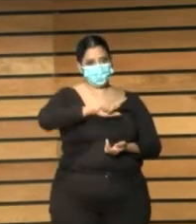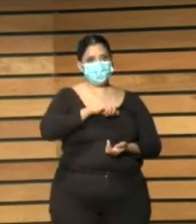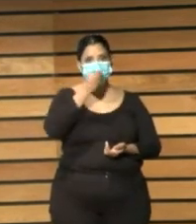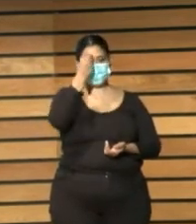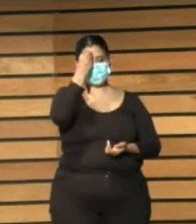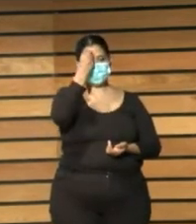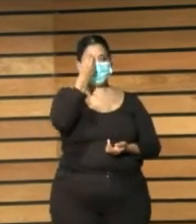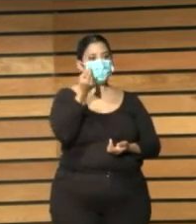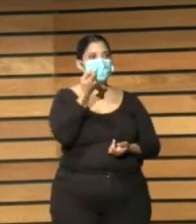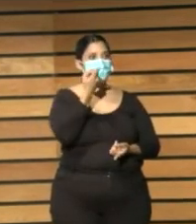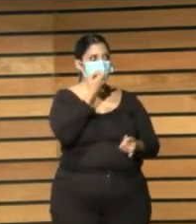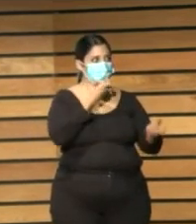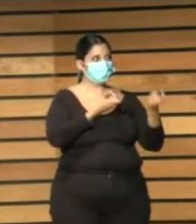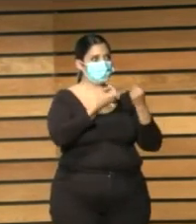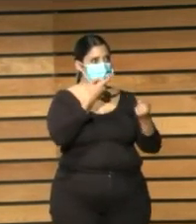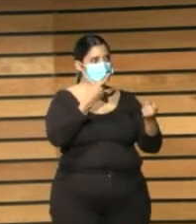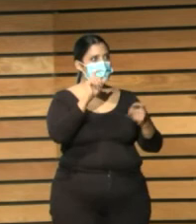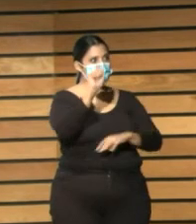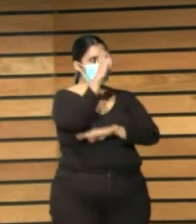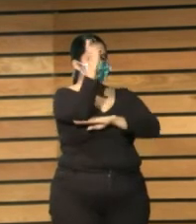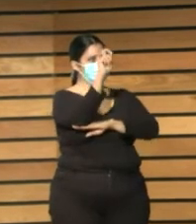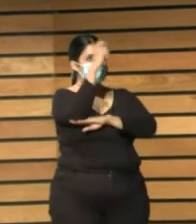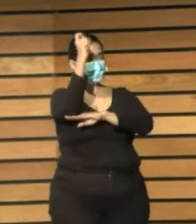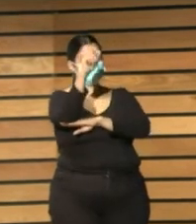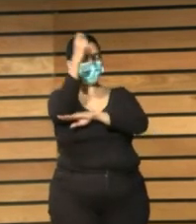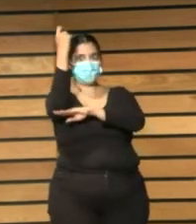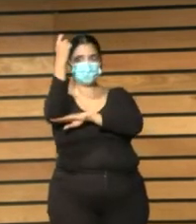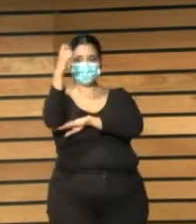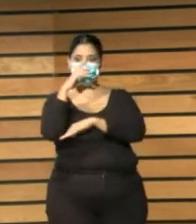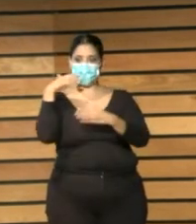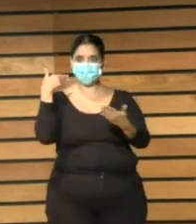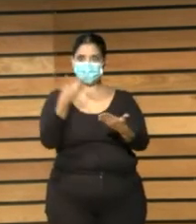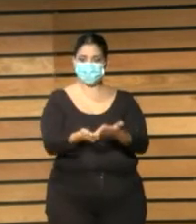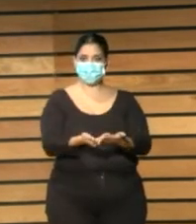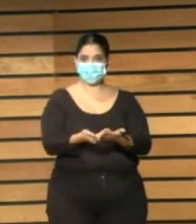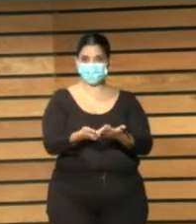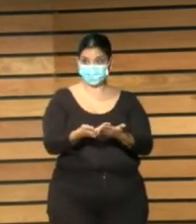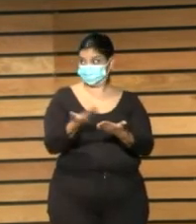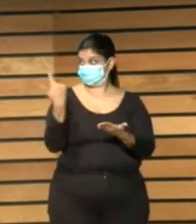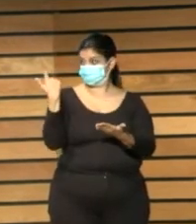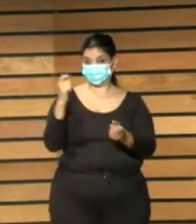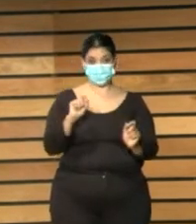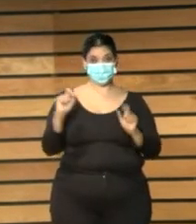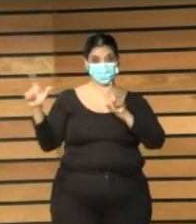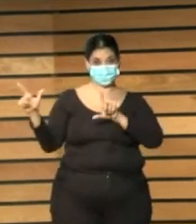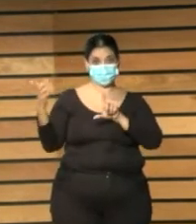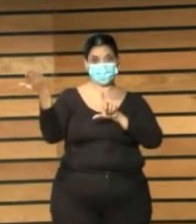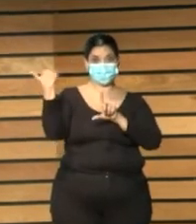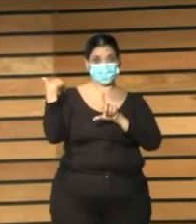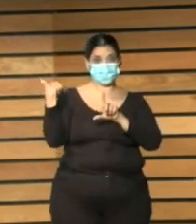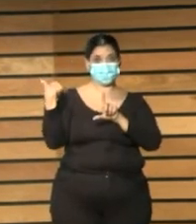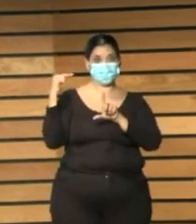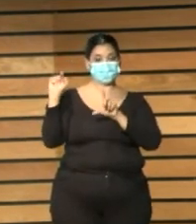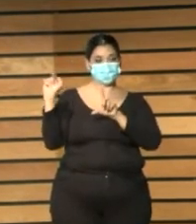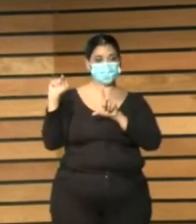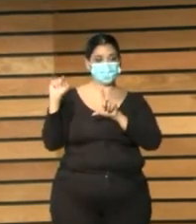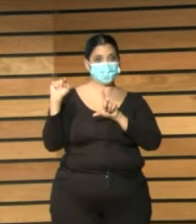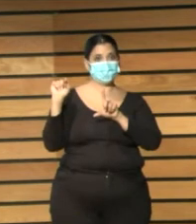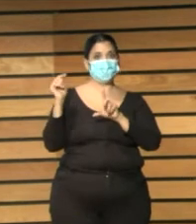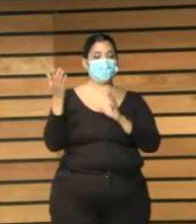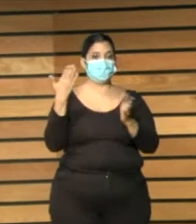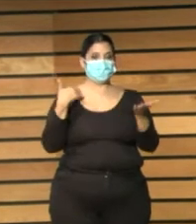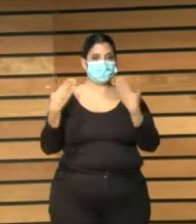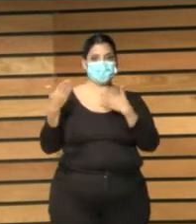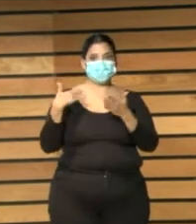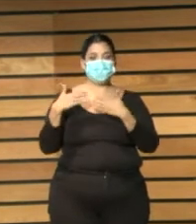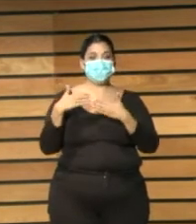increíble de logros y mirad allí estaba Luis Estela que os la he enseñado yo que estuvo compartiendo el proyecto de bibliotecas y